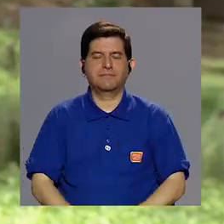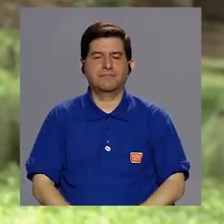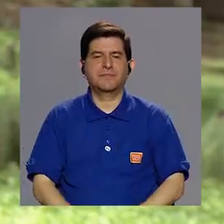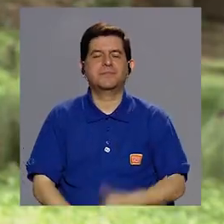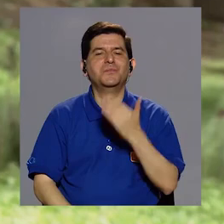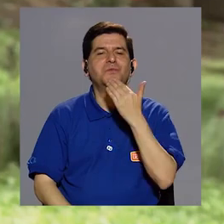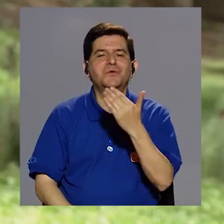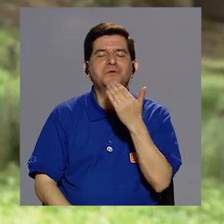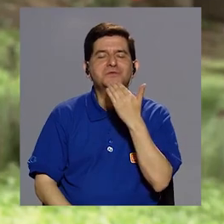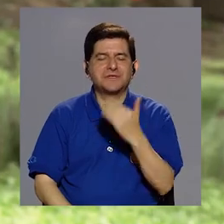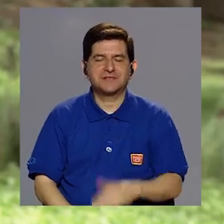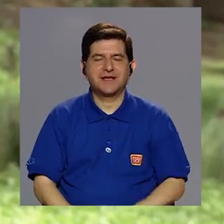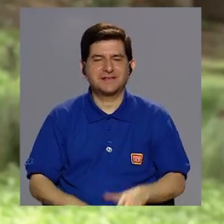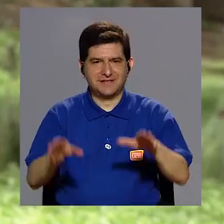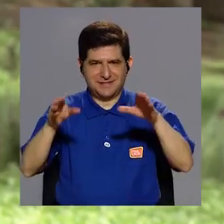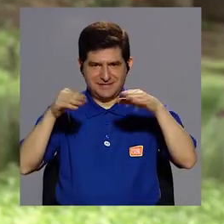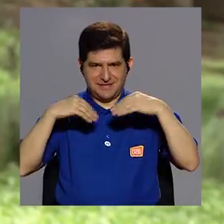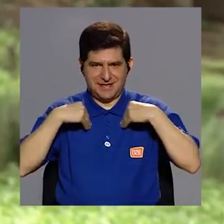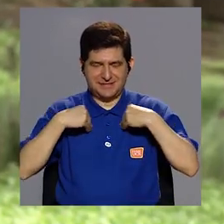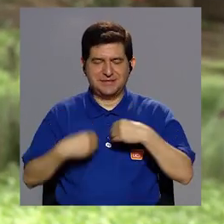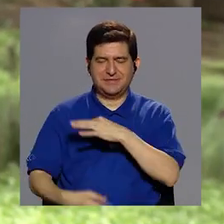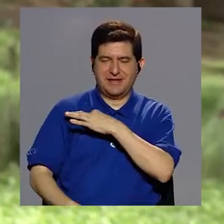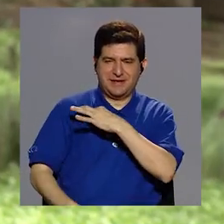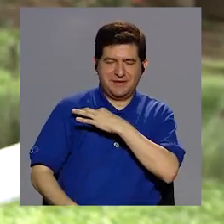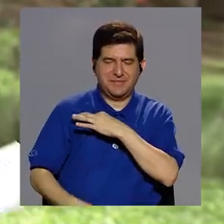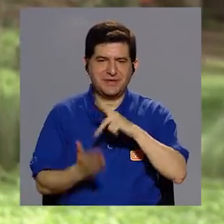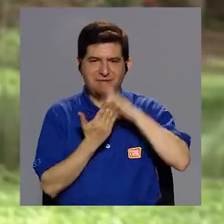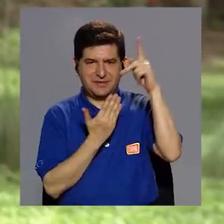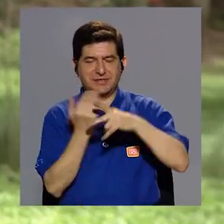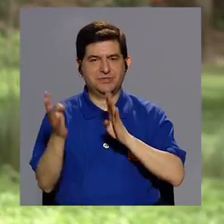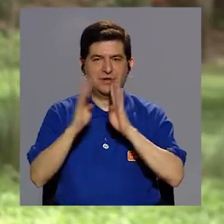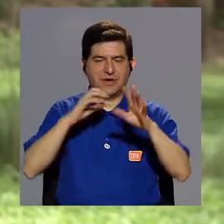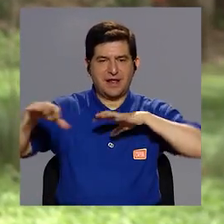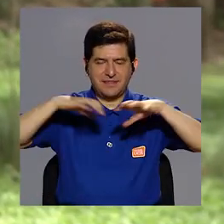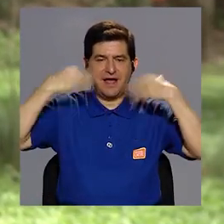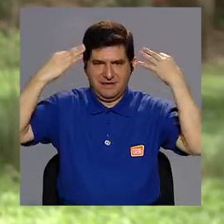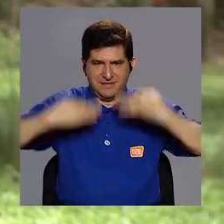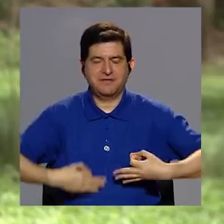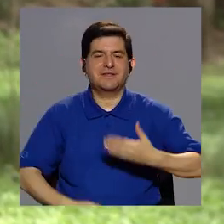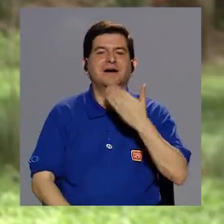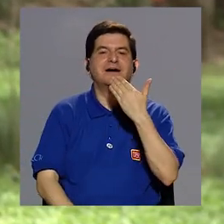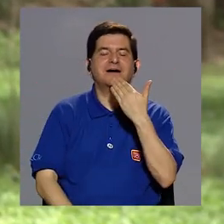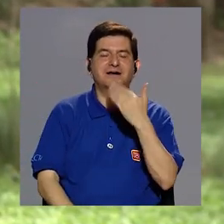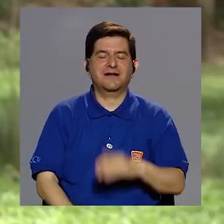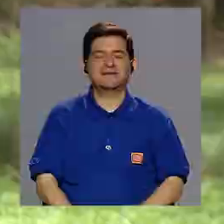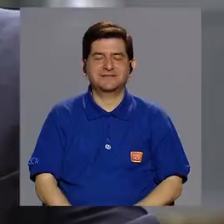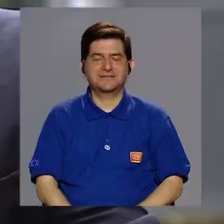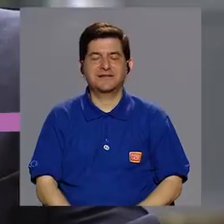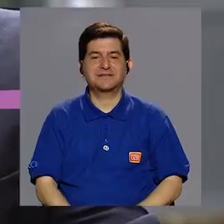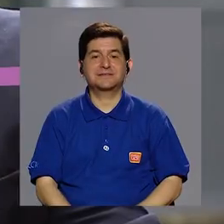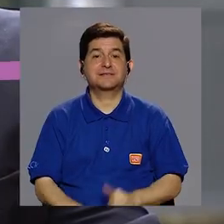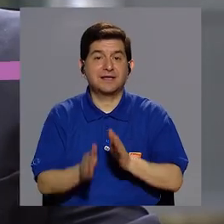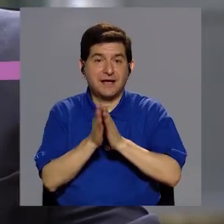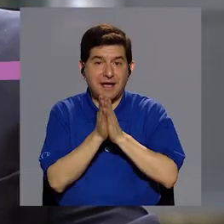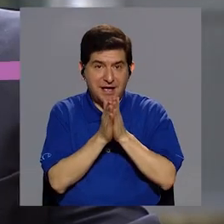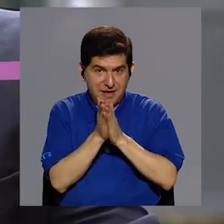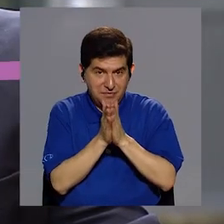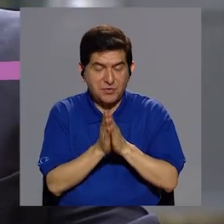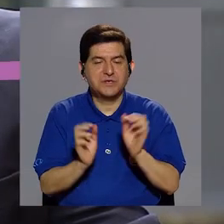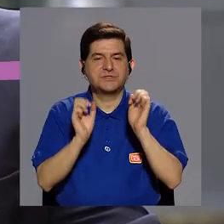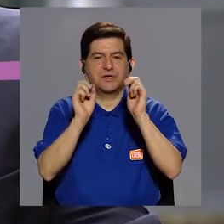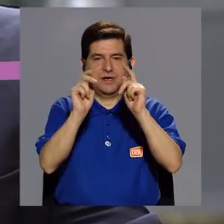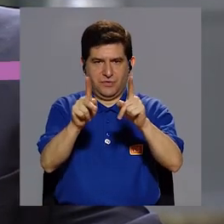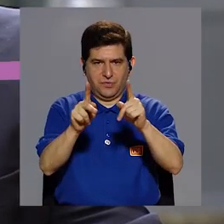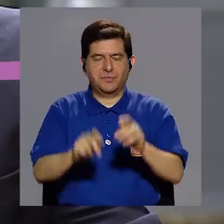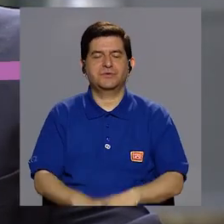Doctor Enrique, muchísimas gracias por aceptar la invitación al programa de hoy para conversar acerca de la actividad física. Muchas gracias, Saúl, y aprovechar la oportunidad